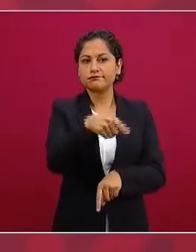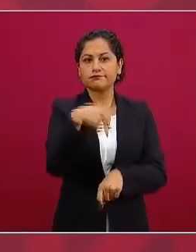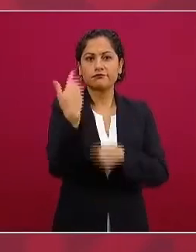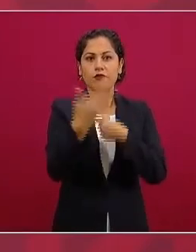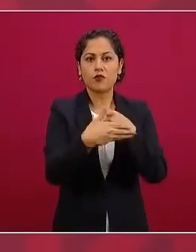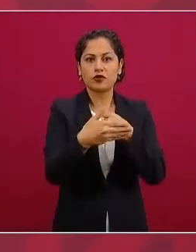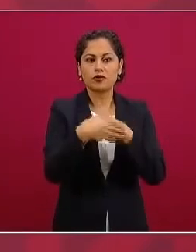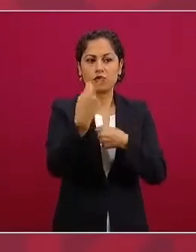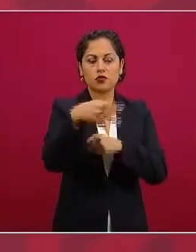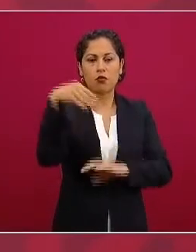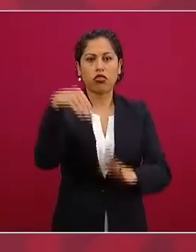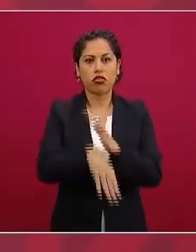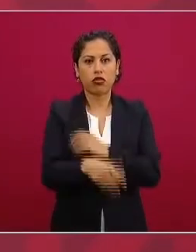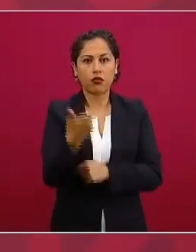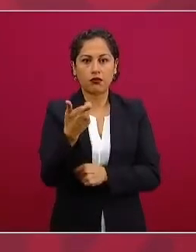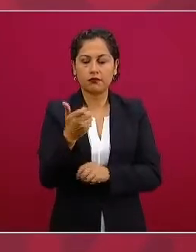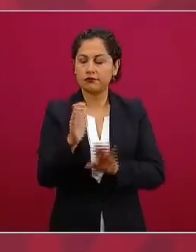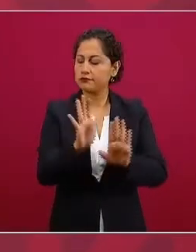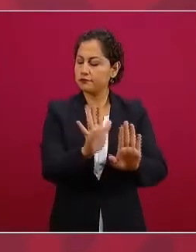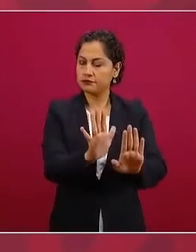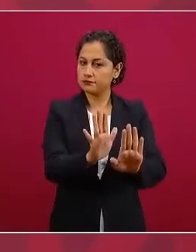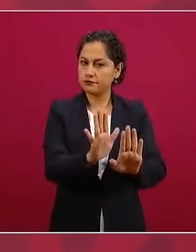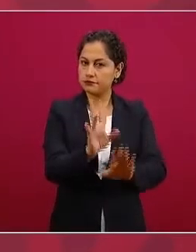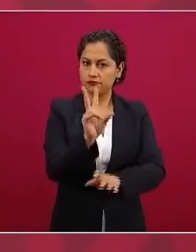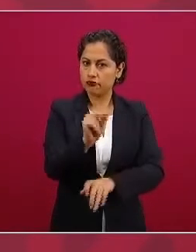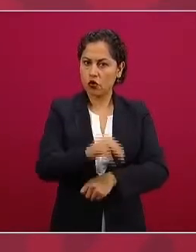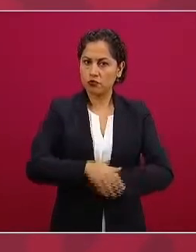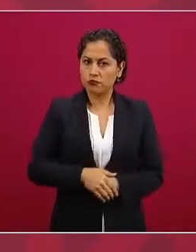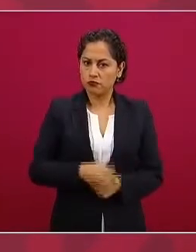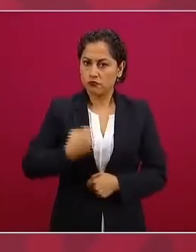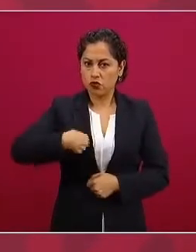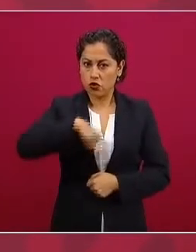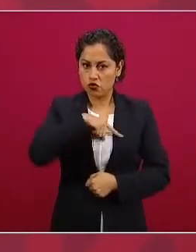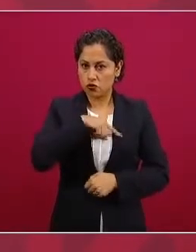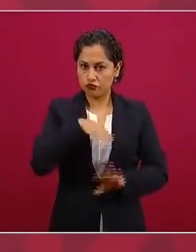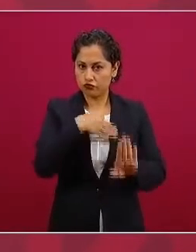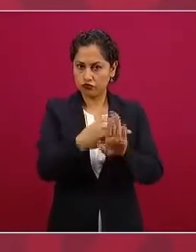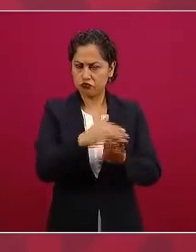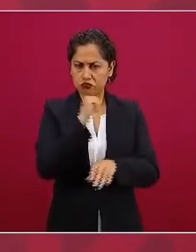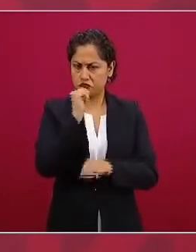acciones entonces eso no lo podemos hacer